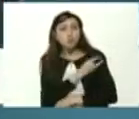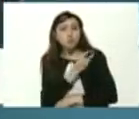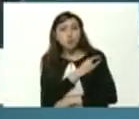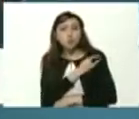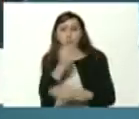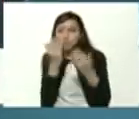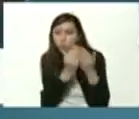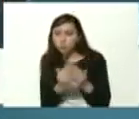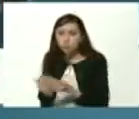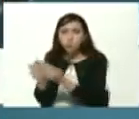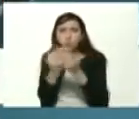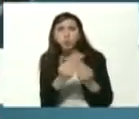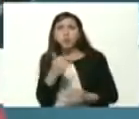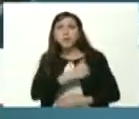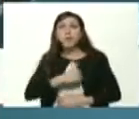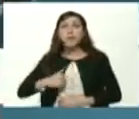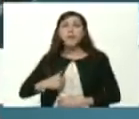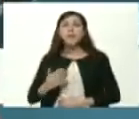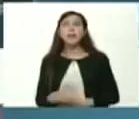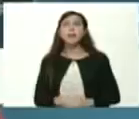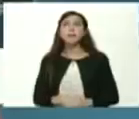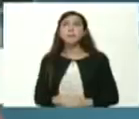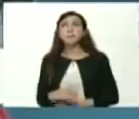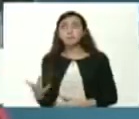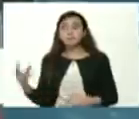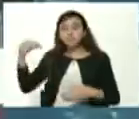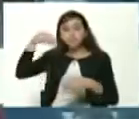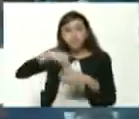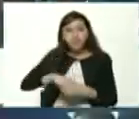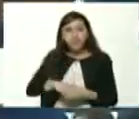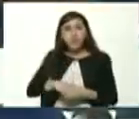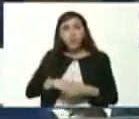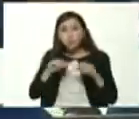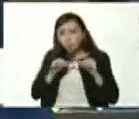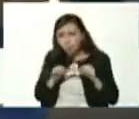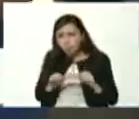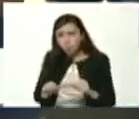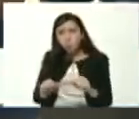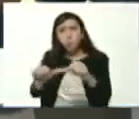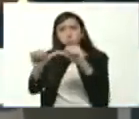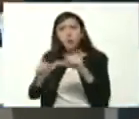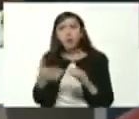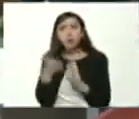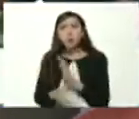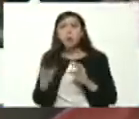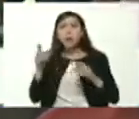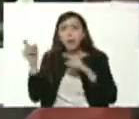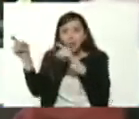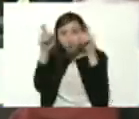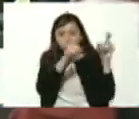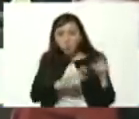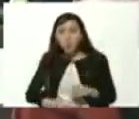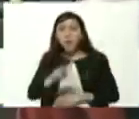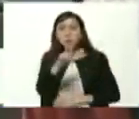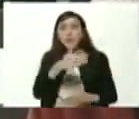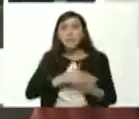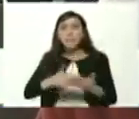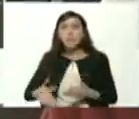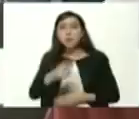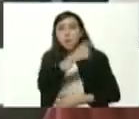o aspiran a ingresar. Garantizar la prosecución académica a más de 3 millones de estudiantes